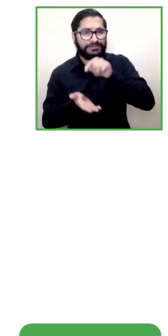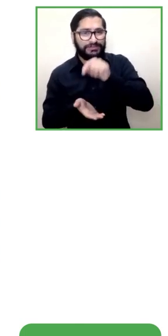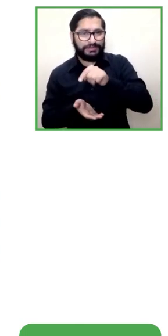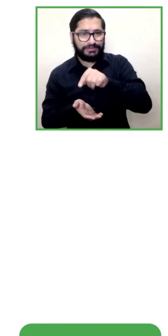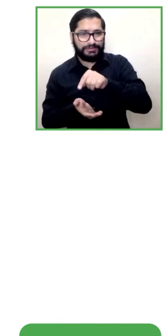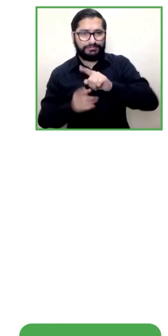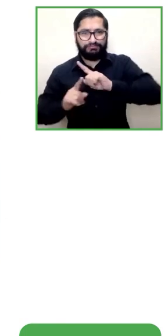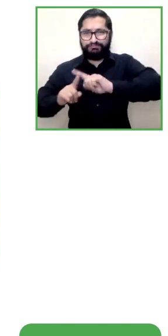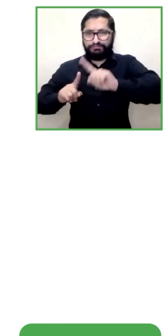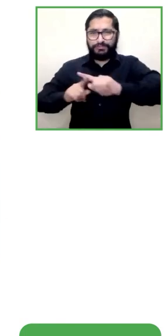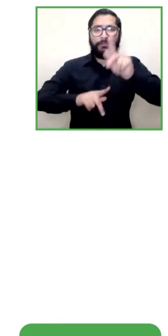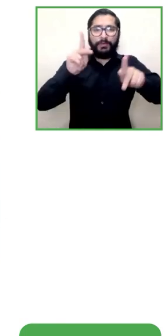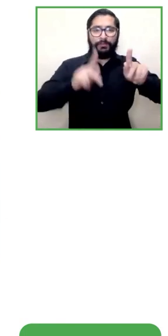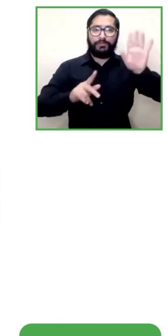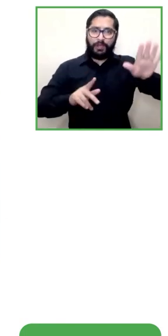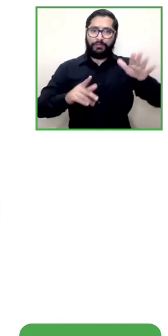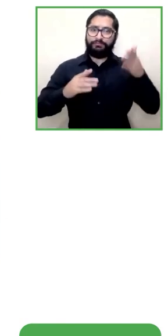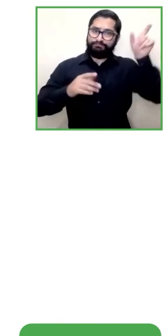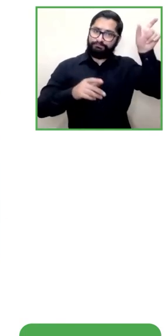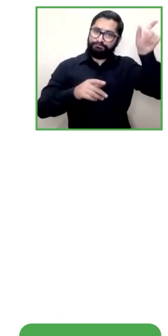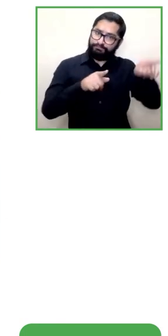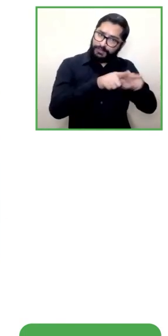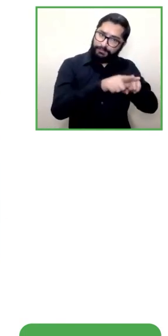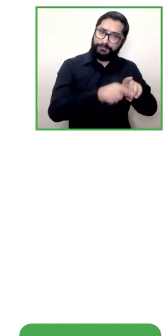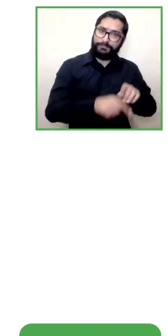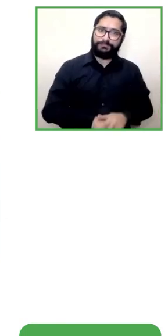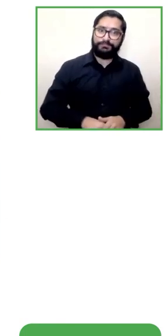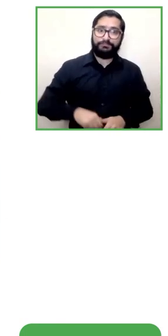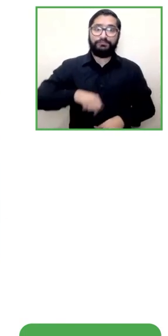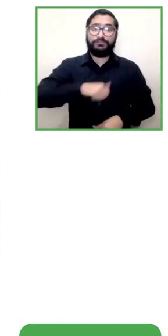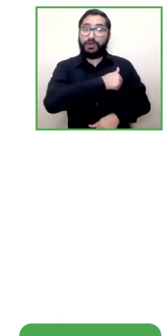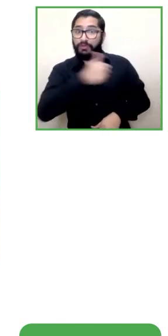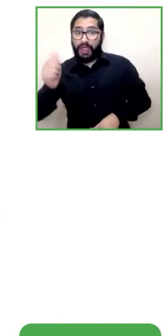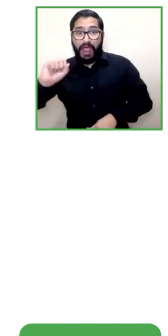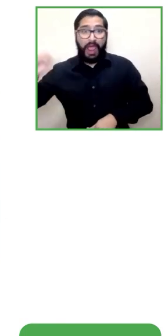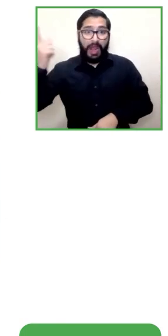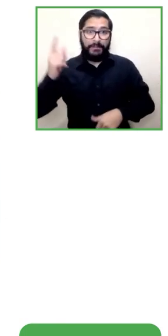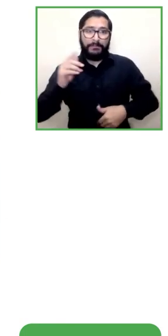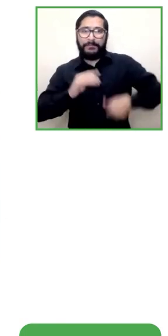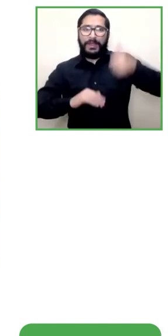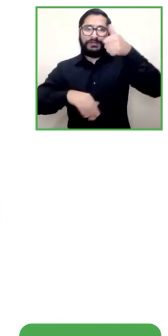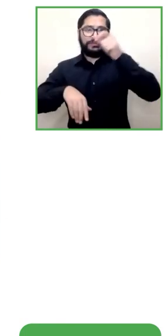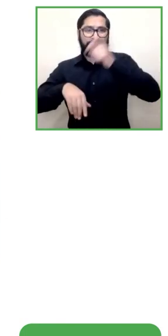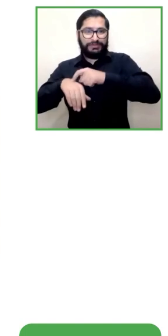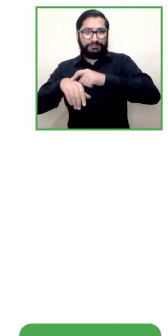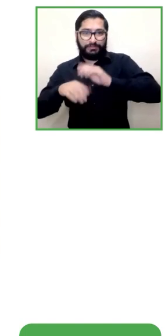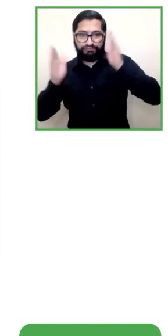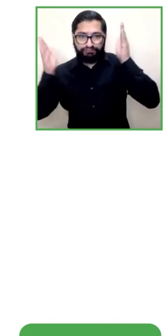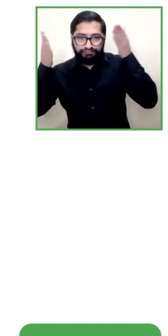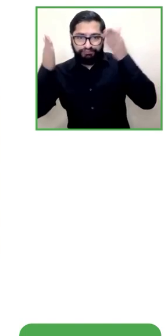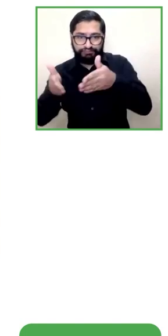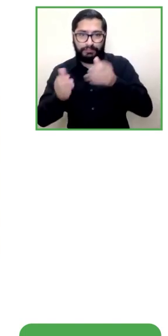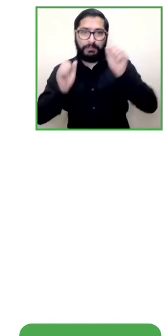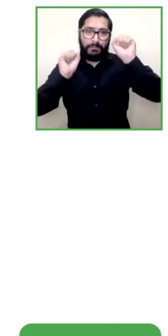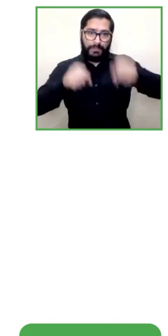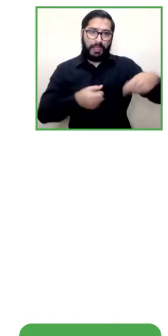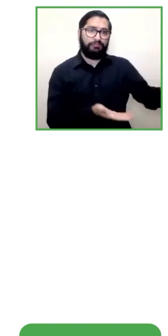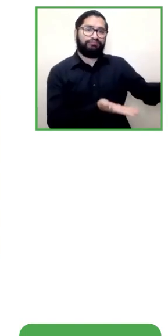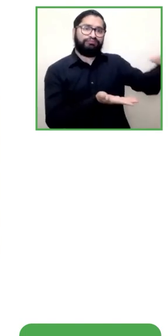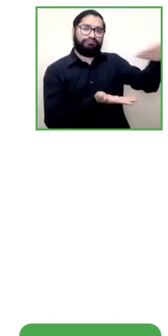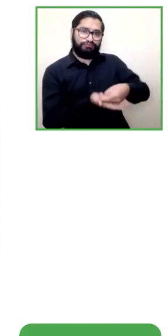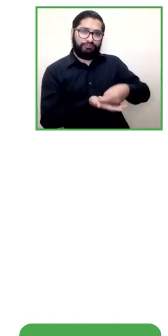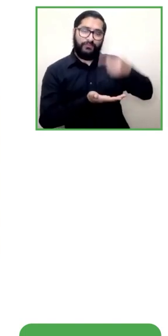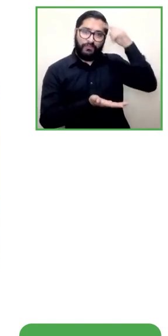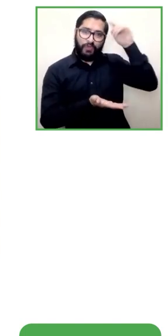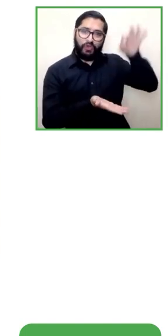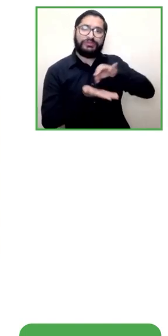y ahí se pusieron más dispuestos a poder pagar para este servicio y uno